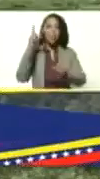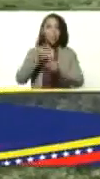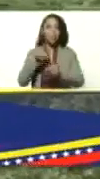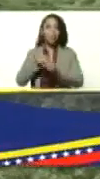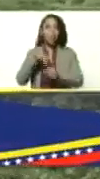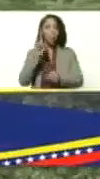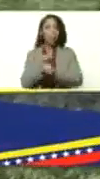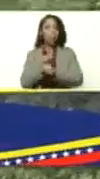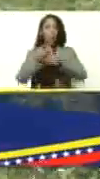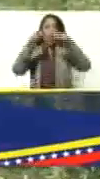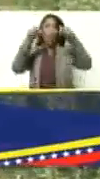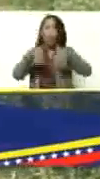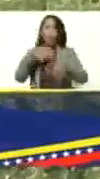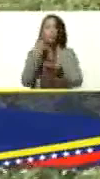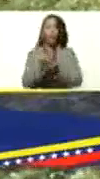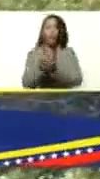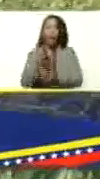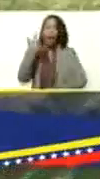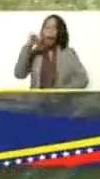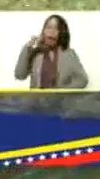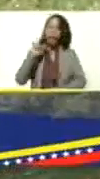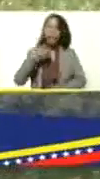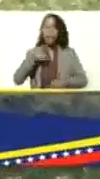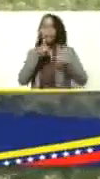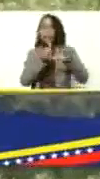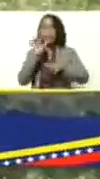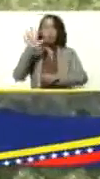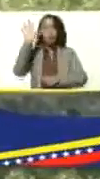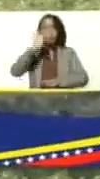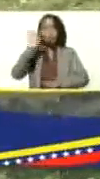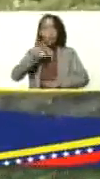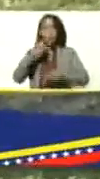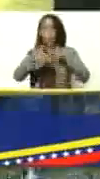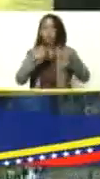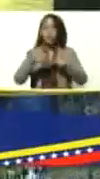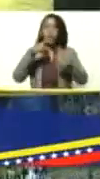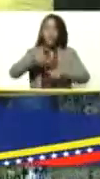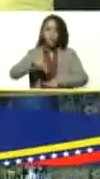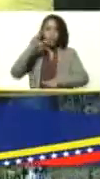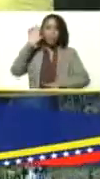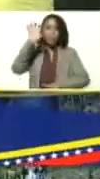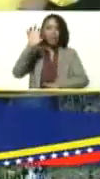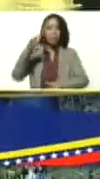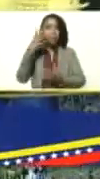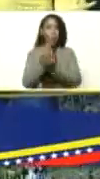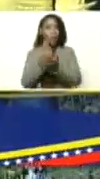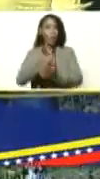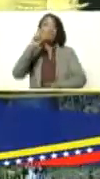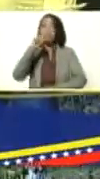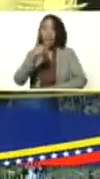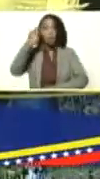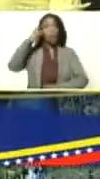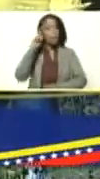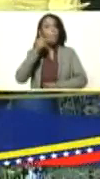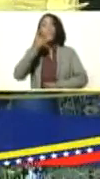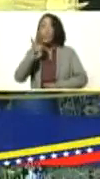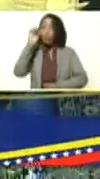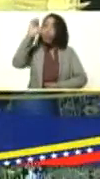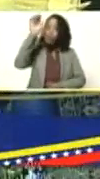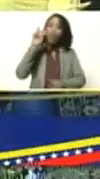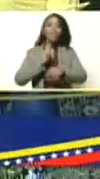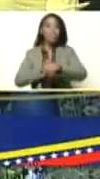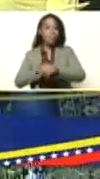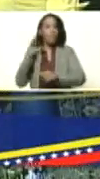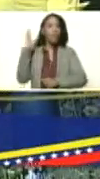hoy monagas cuenta con el 65% de la producción petrolera del país monagas será también recordada en los próximos tiempos que